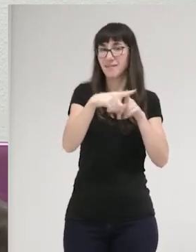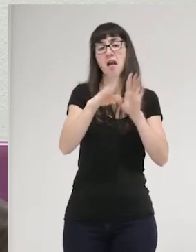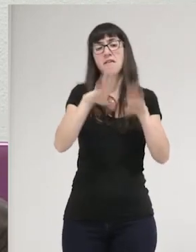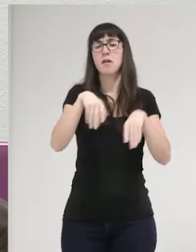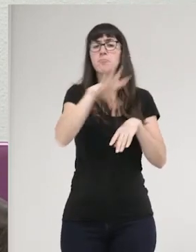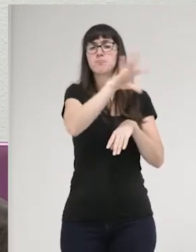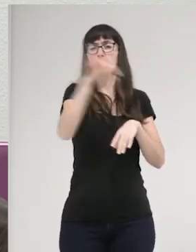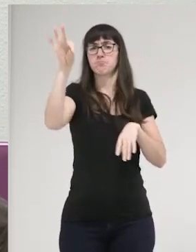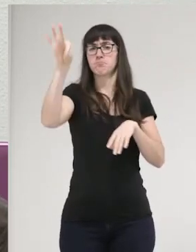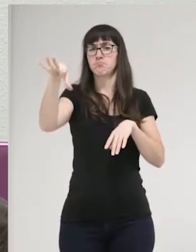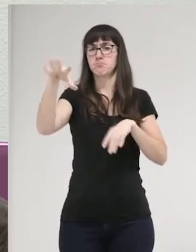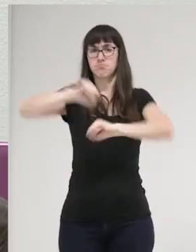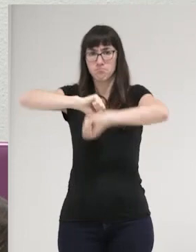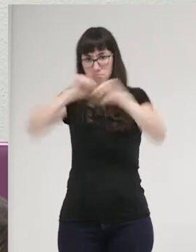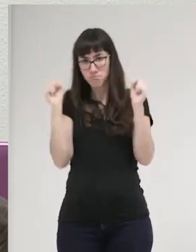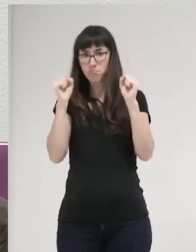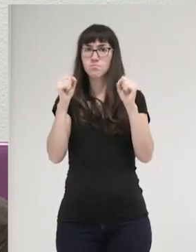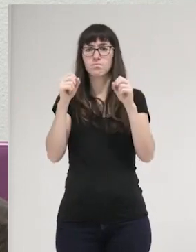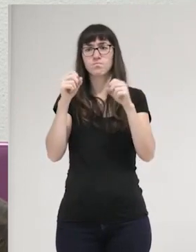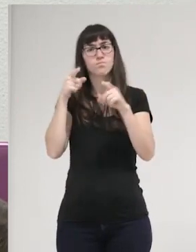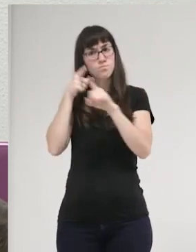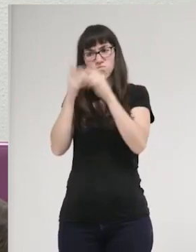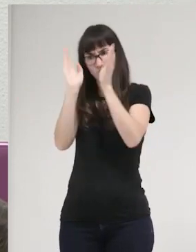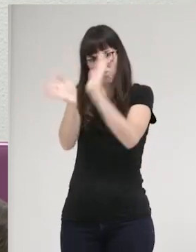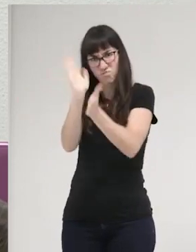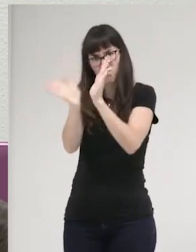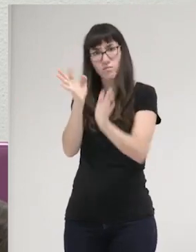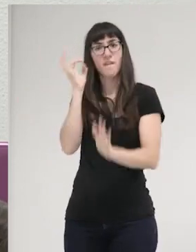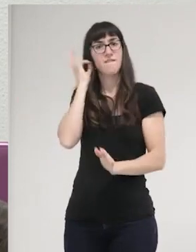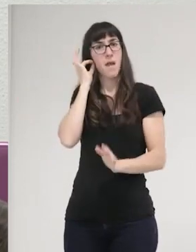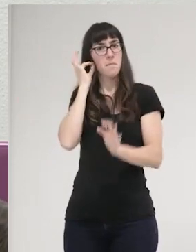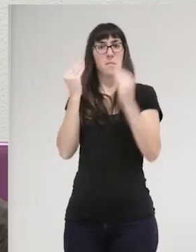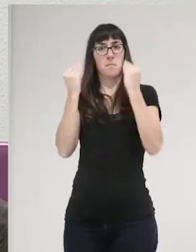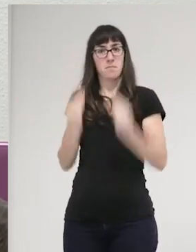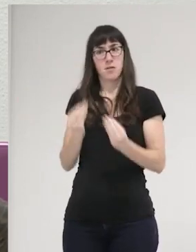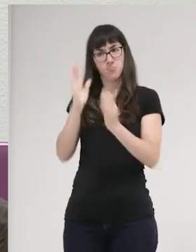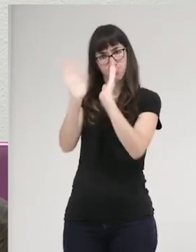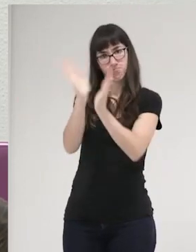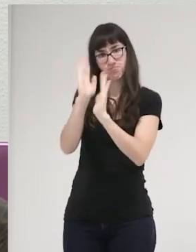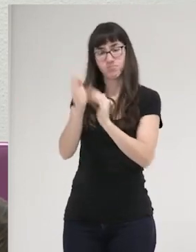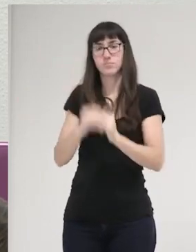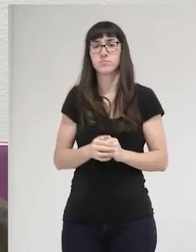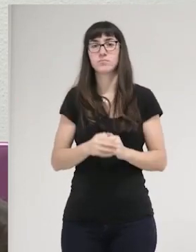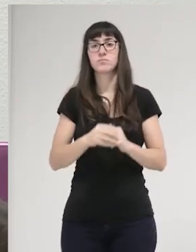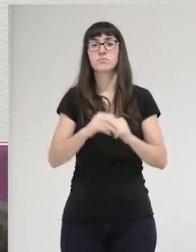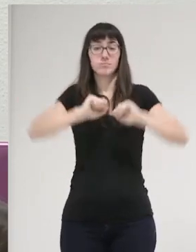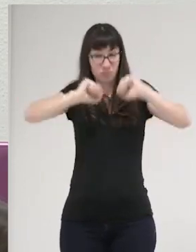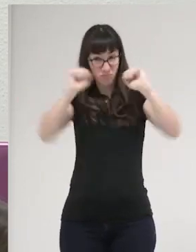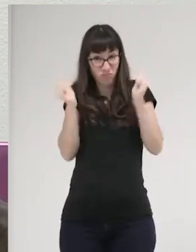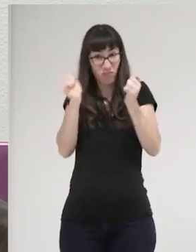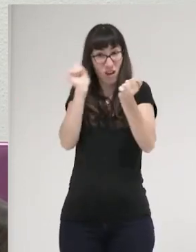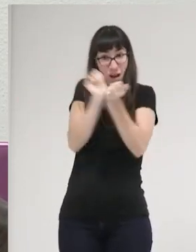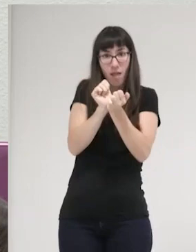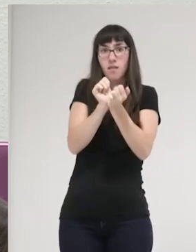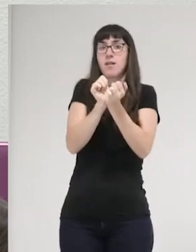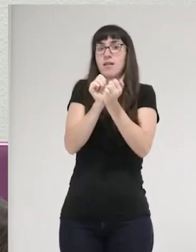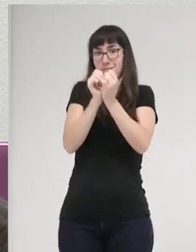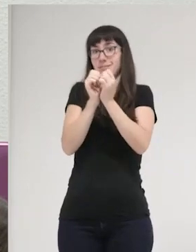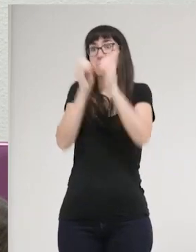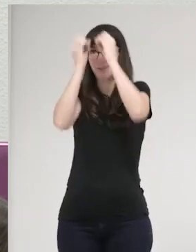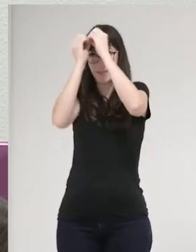ideales para disciplinar esa feminidad. O sea que, de hecho, los encierros ya están pensados para ello.